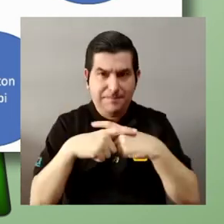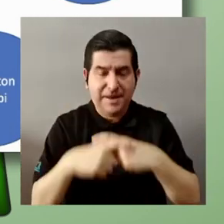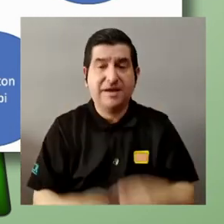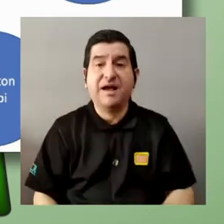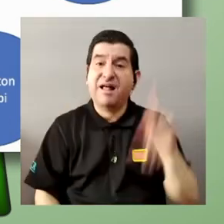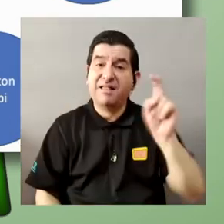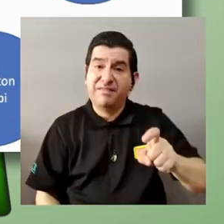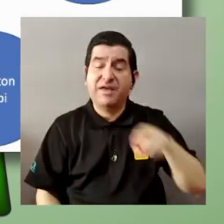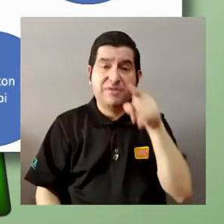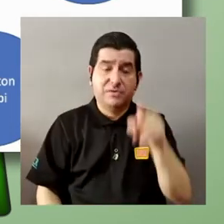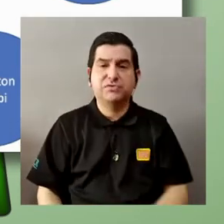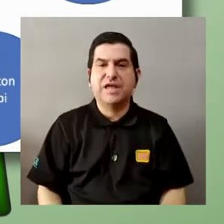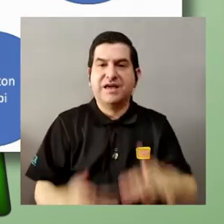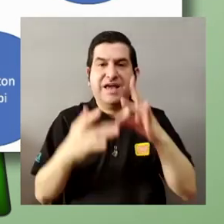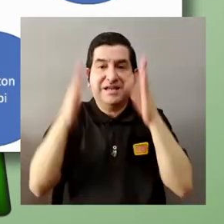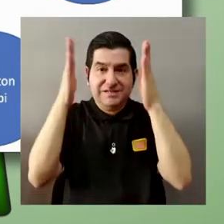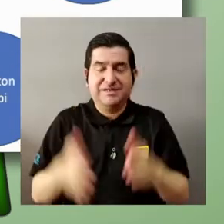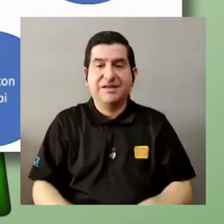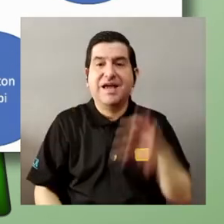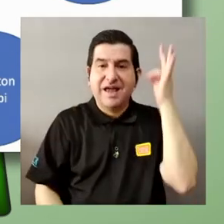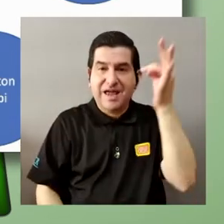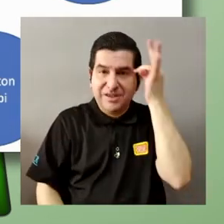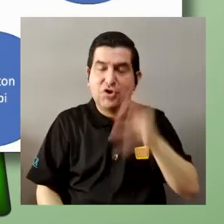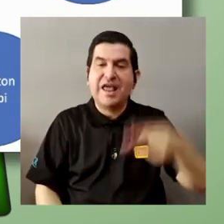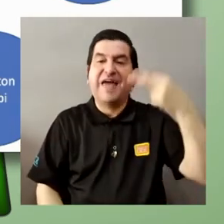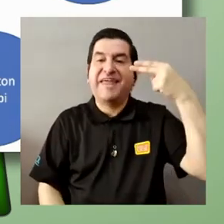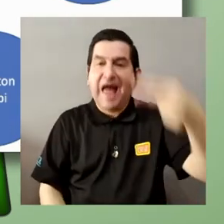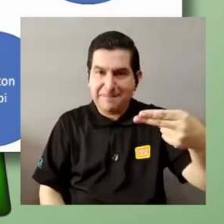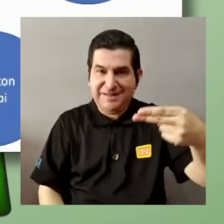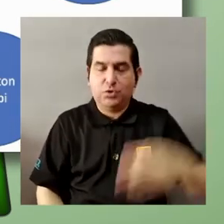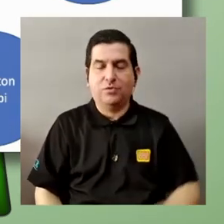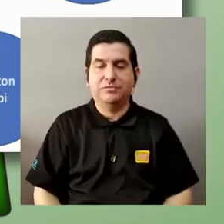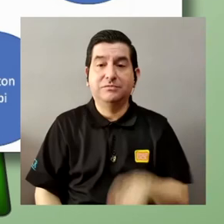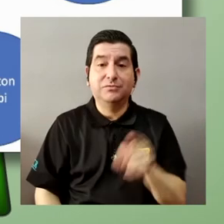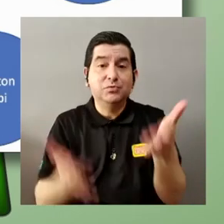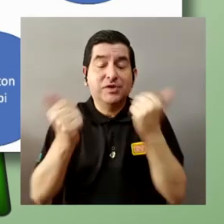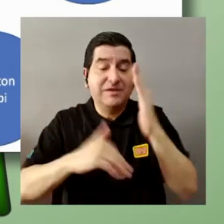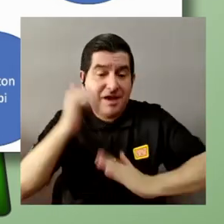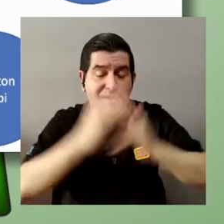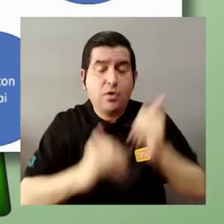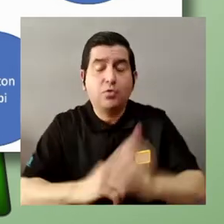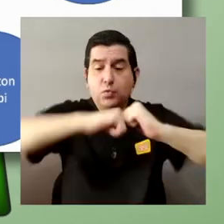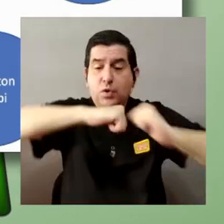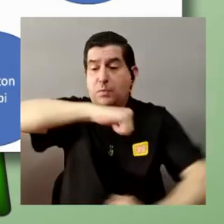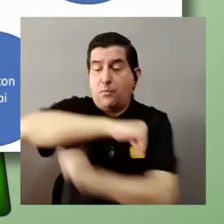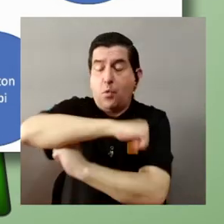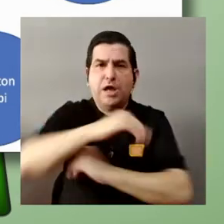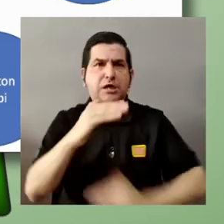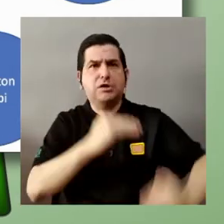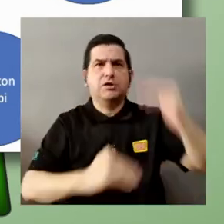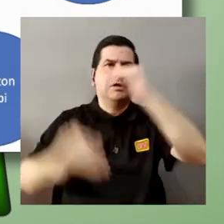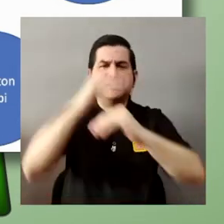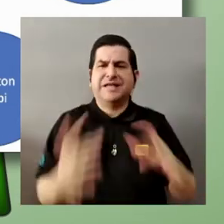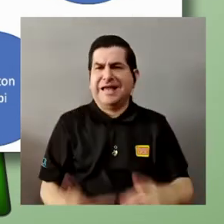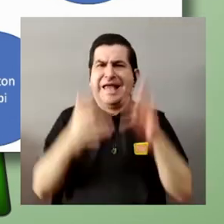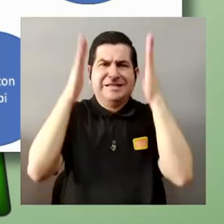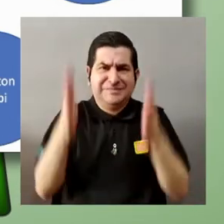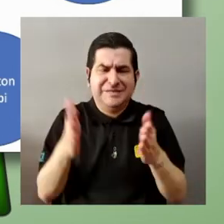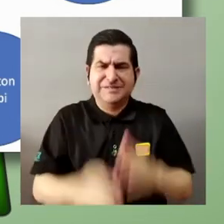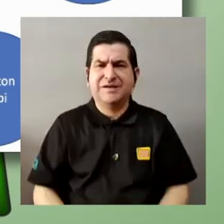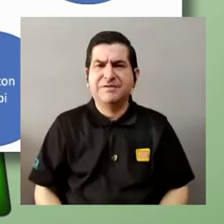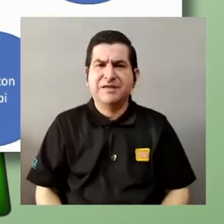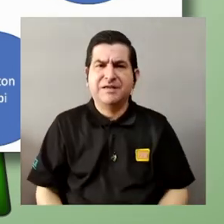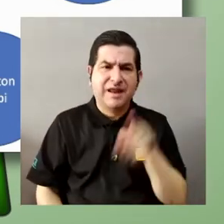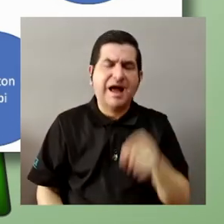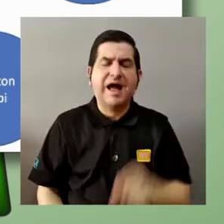física de complejidad tiene que volverse un experto en la teoría Hamiltoniana si usted quiere construir puentes y grandes edificios tiene que